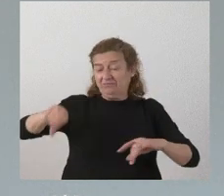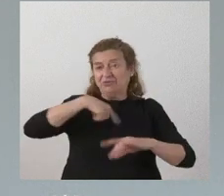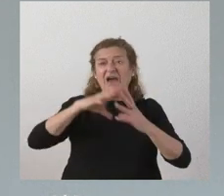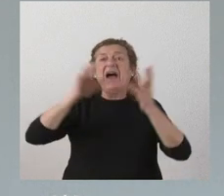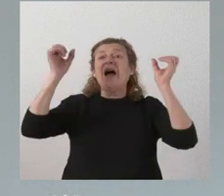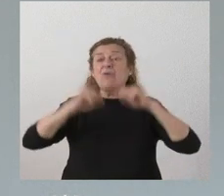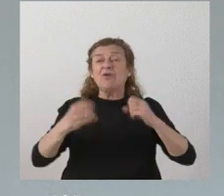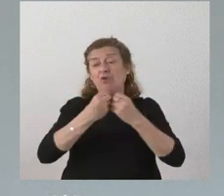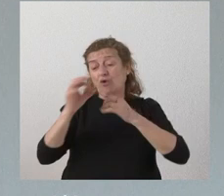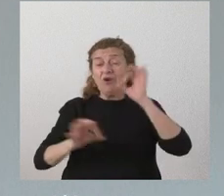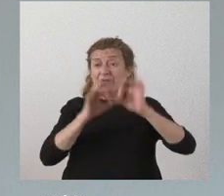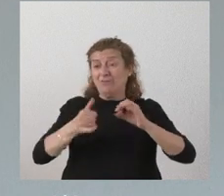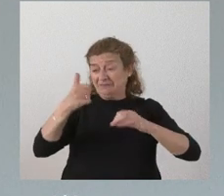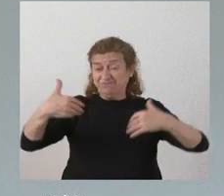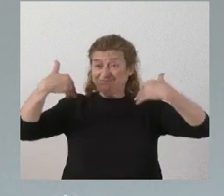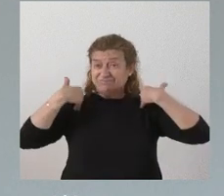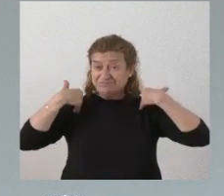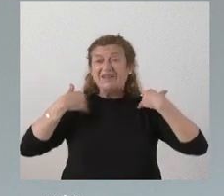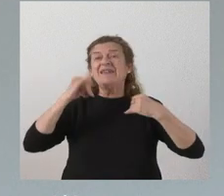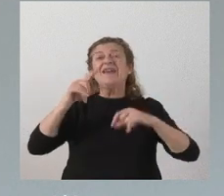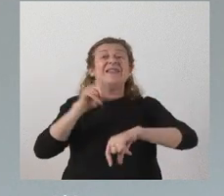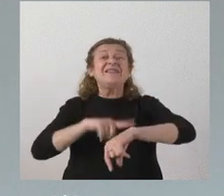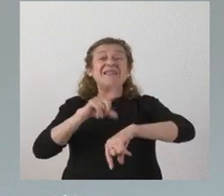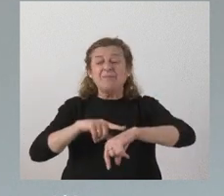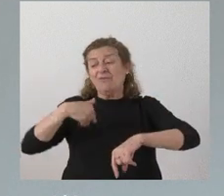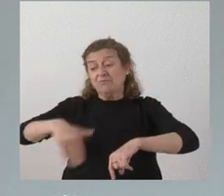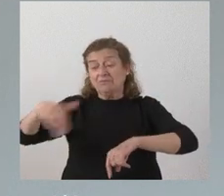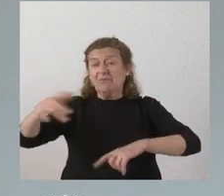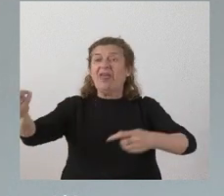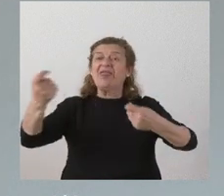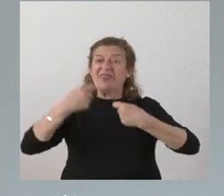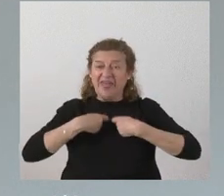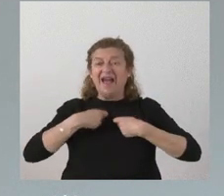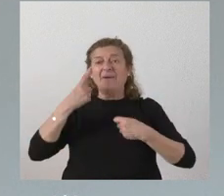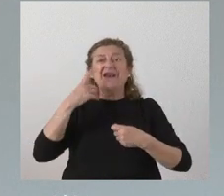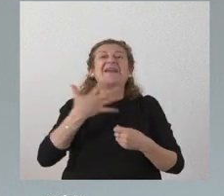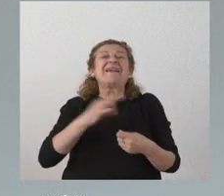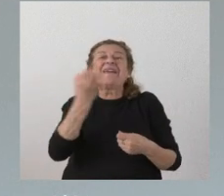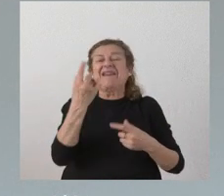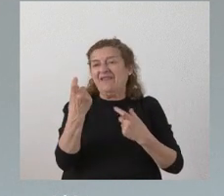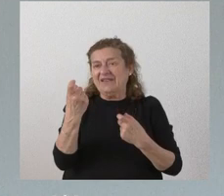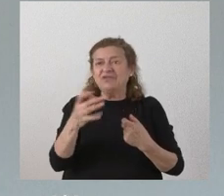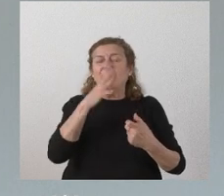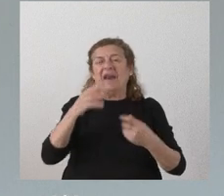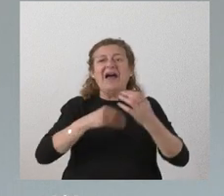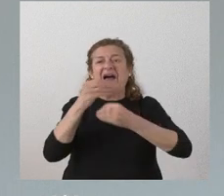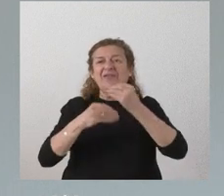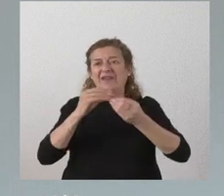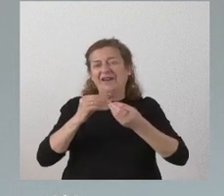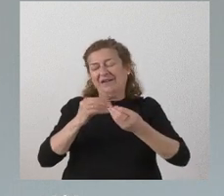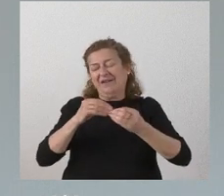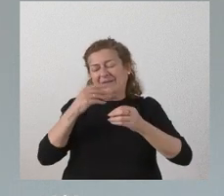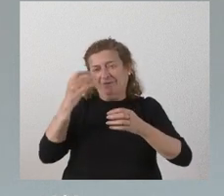organizaciones más representativas y el tiempo irá deparando lo que haya de ser menester a la hora de llevar a cabo el aplicativo